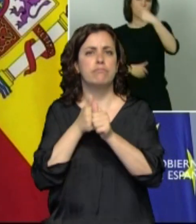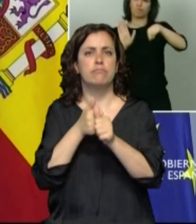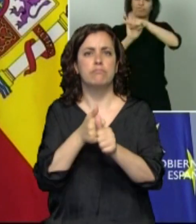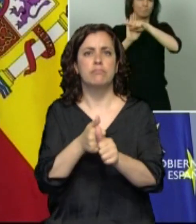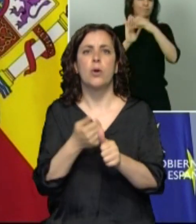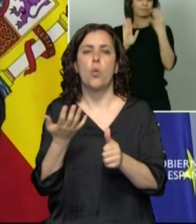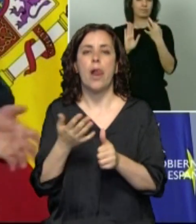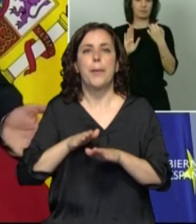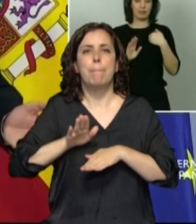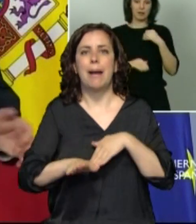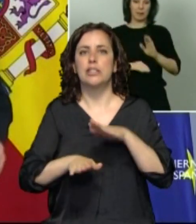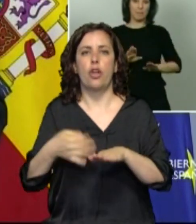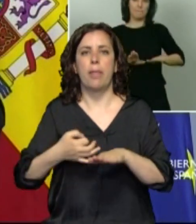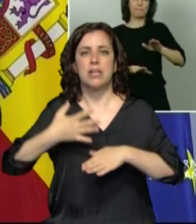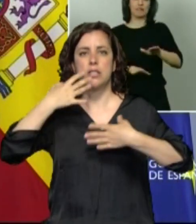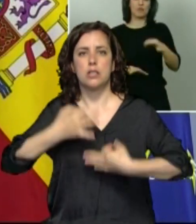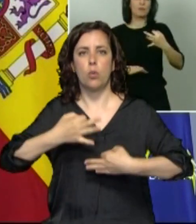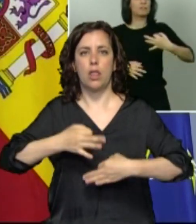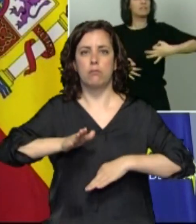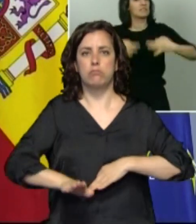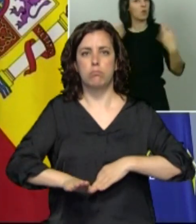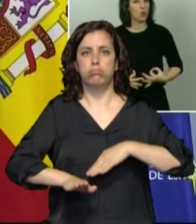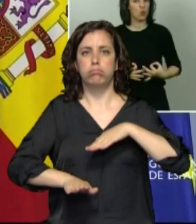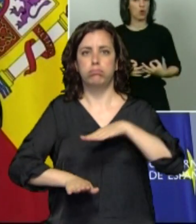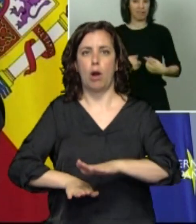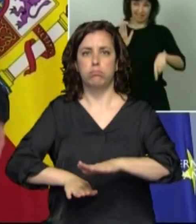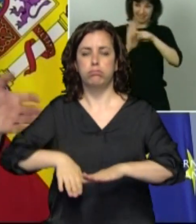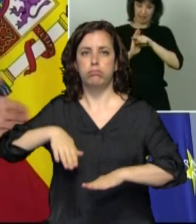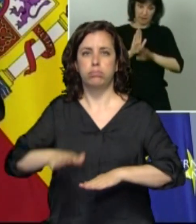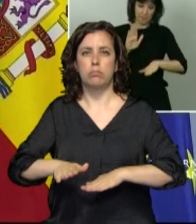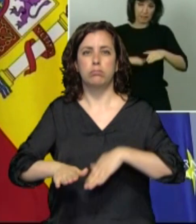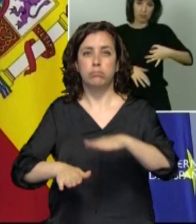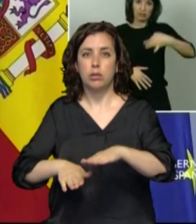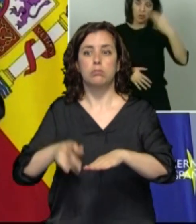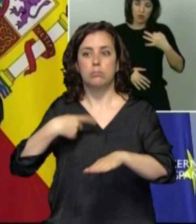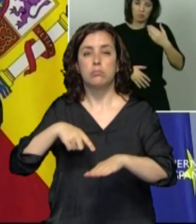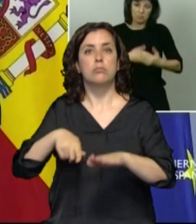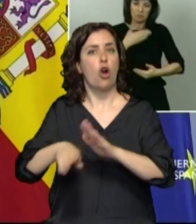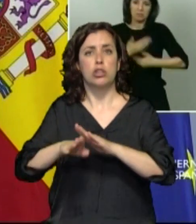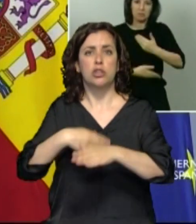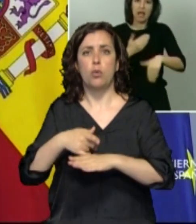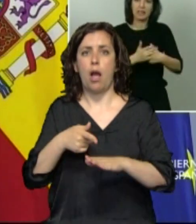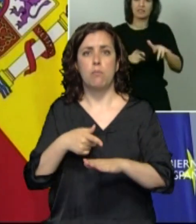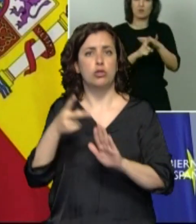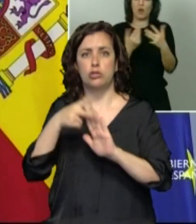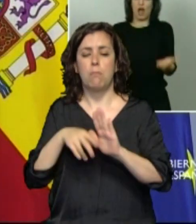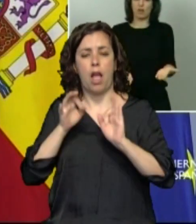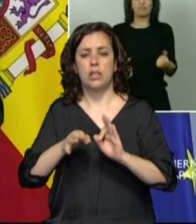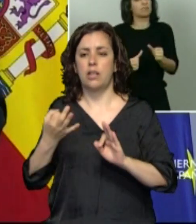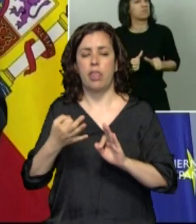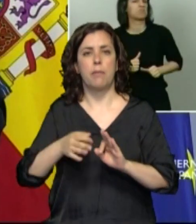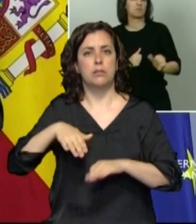sea un paso seguro. Y esta máxima es la que nos ha llevado a esta situación y la que vamos a seguir aplicando hasta el final del proceso de desescalada.